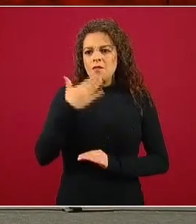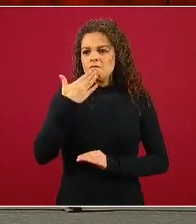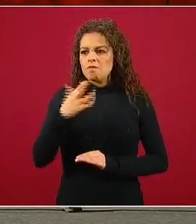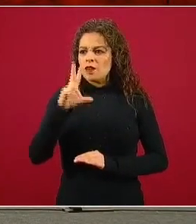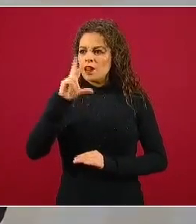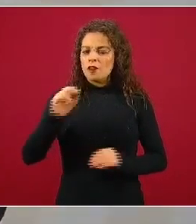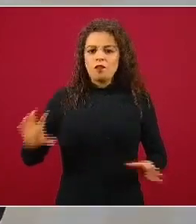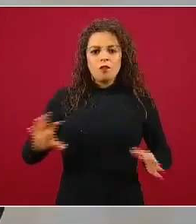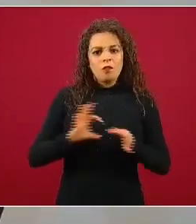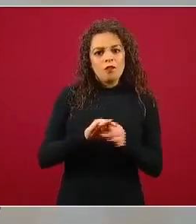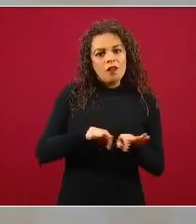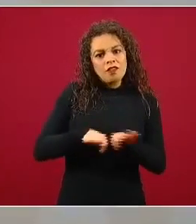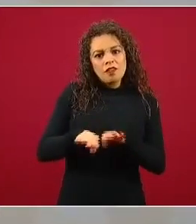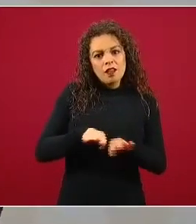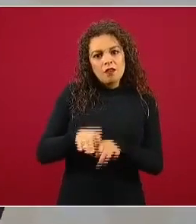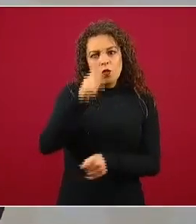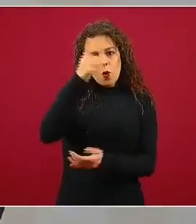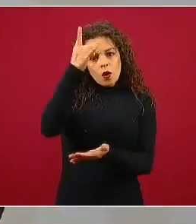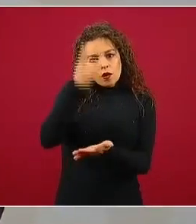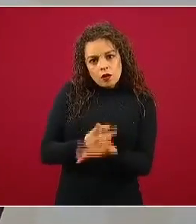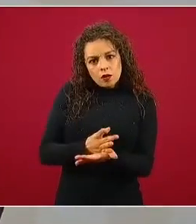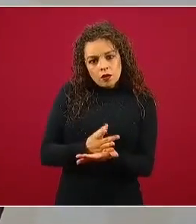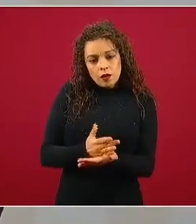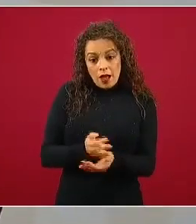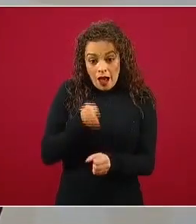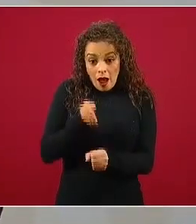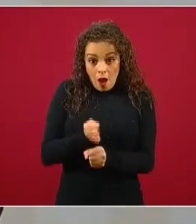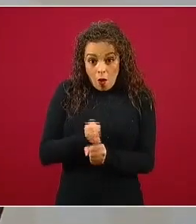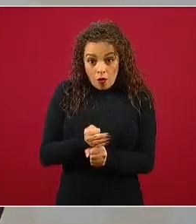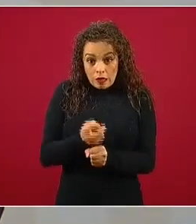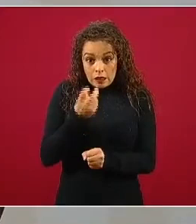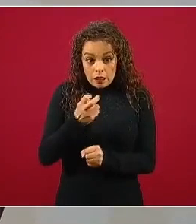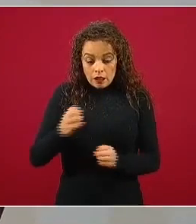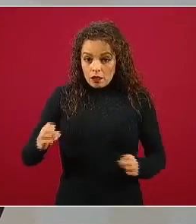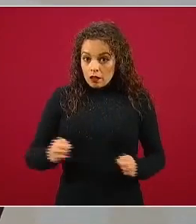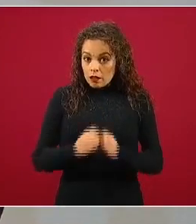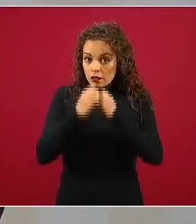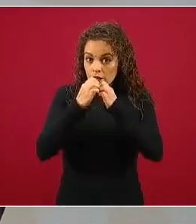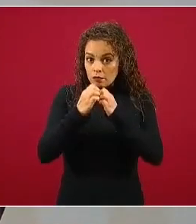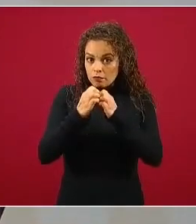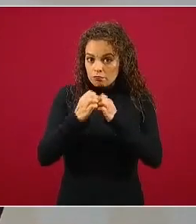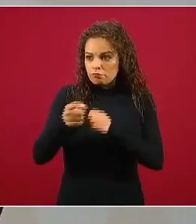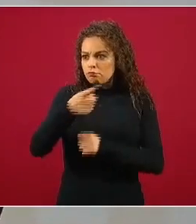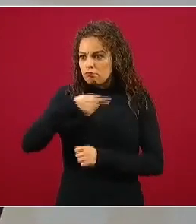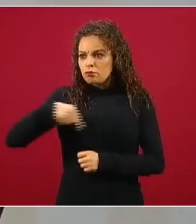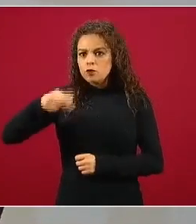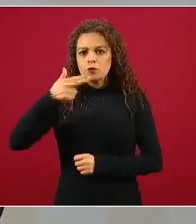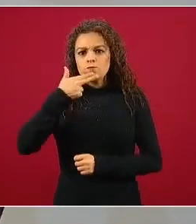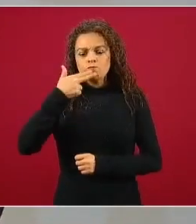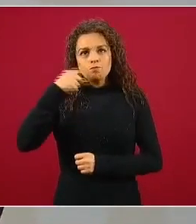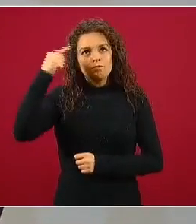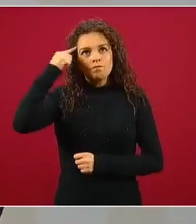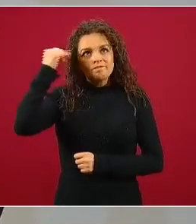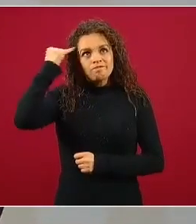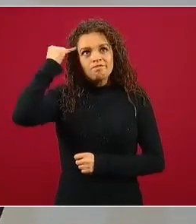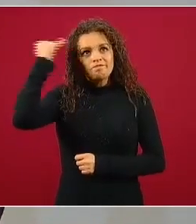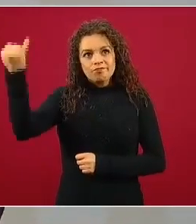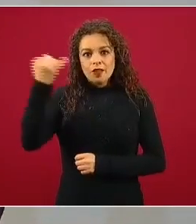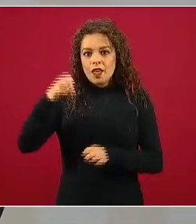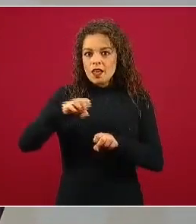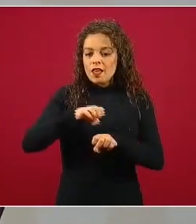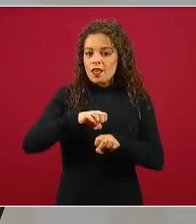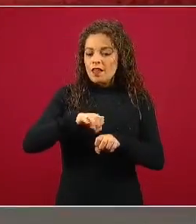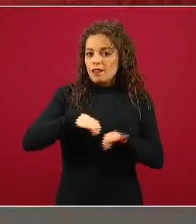como una sola entidad. El día de hoy, frente a esta adversidad y utilizando nuestro ingenio y nuestra labor de equipo, hemos logrado